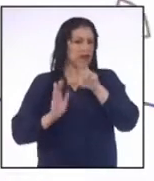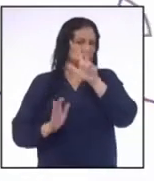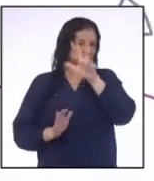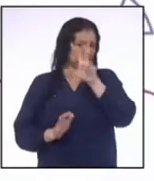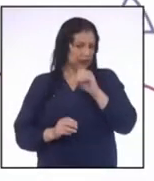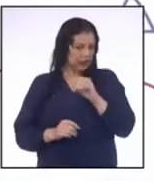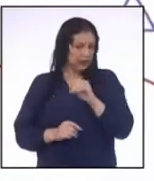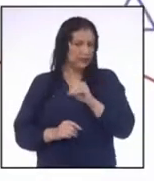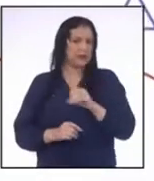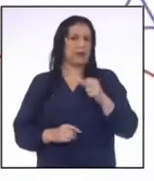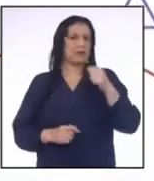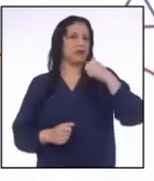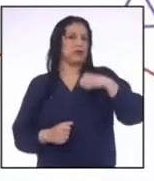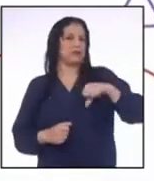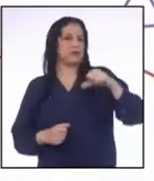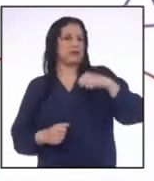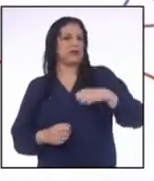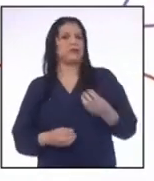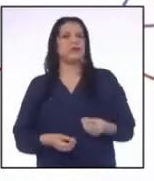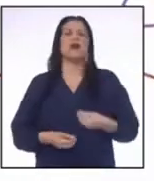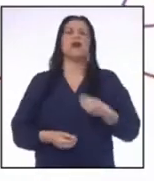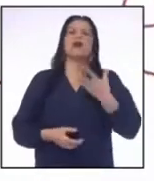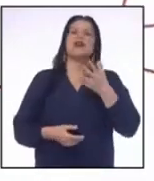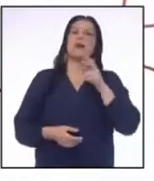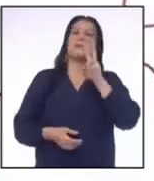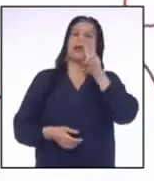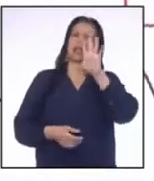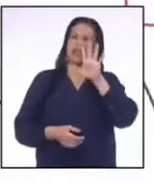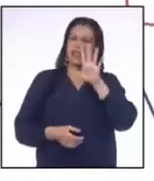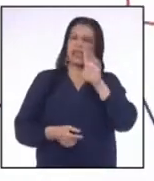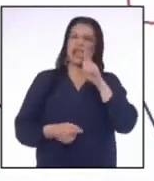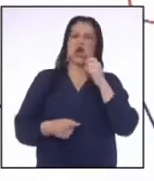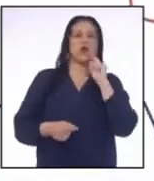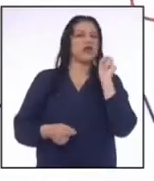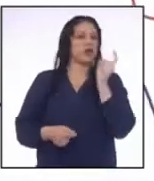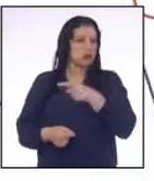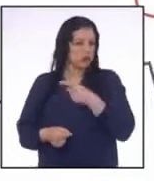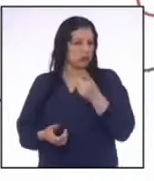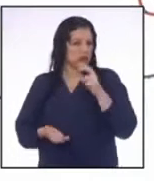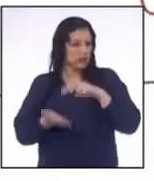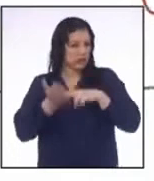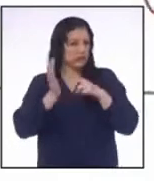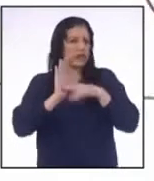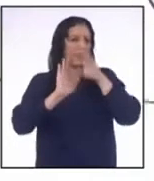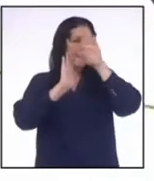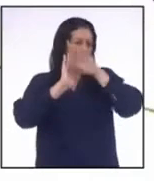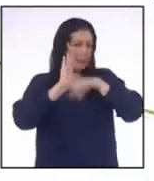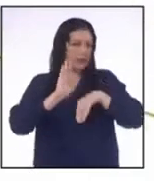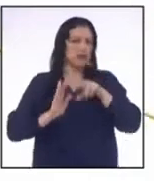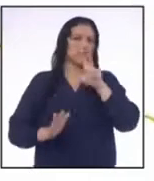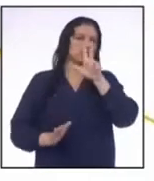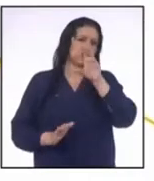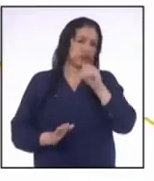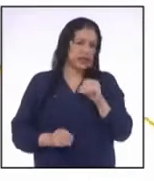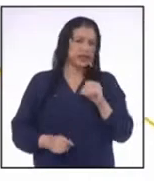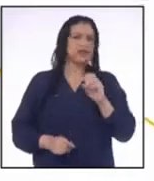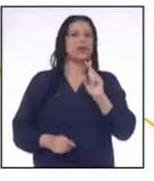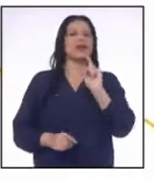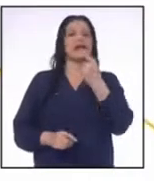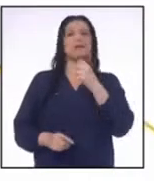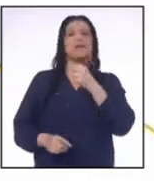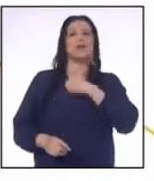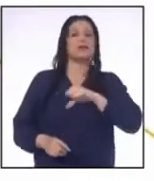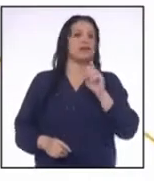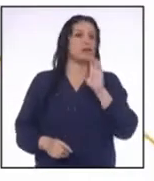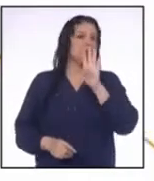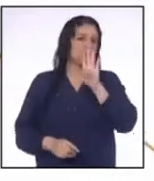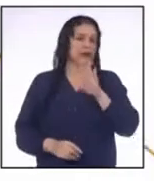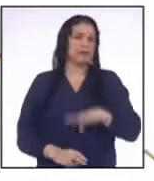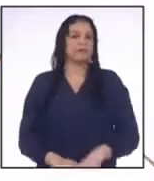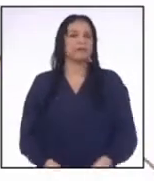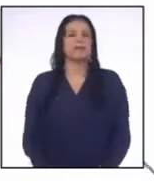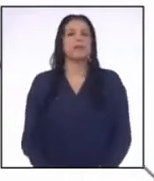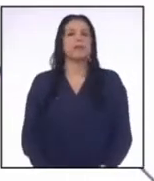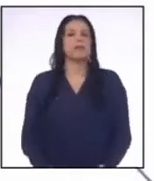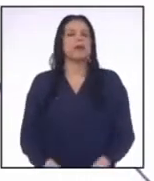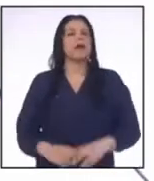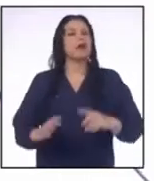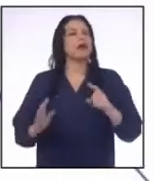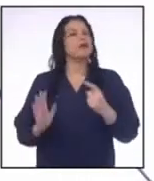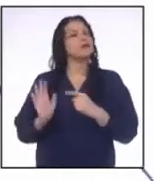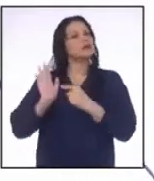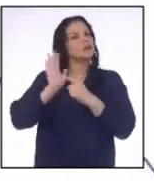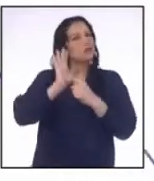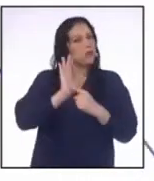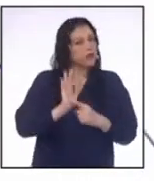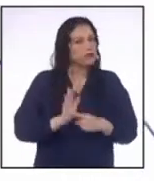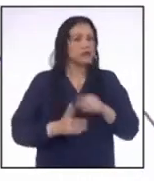El municipio A recibió 25 denuncias Lo que es menor a las 30 denuncias que recibió el municipio B La situación